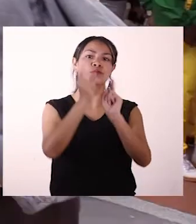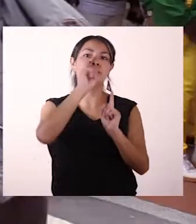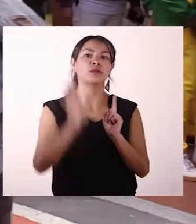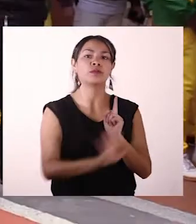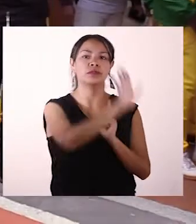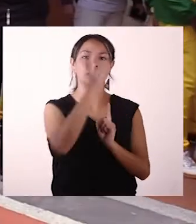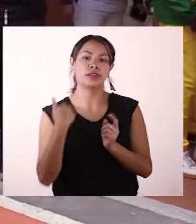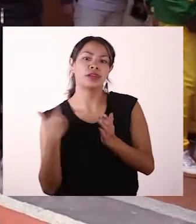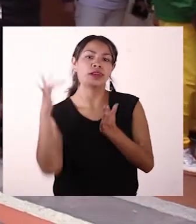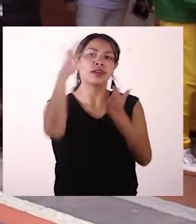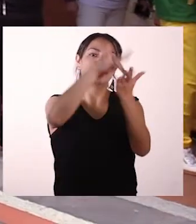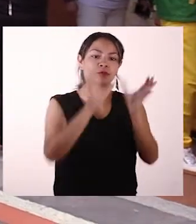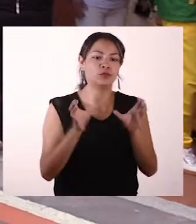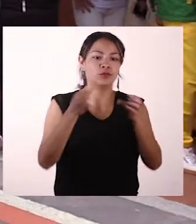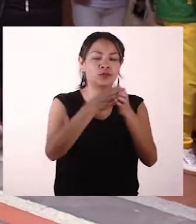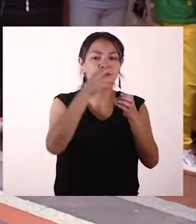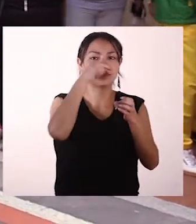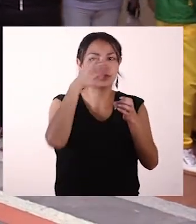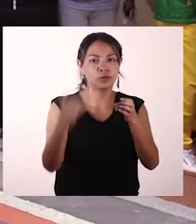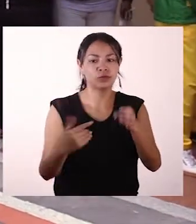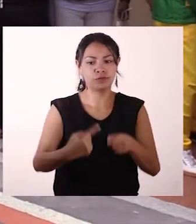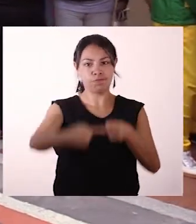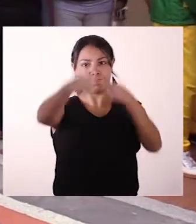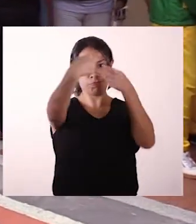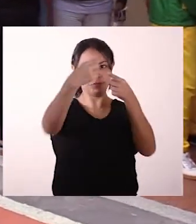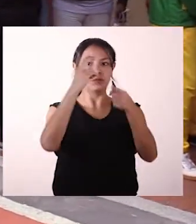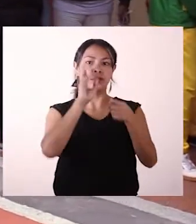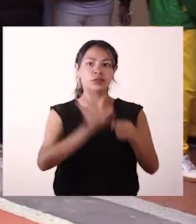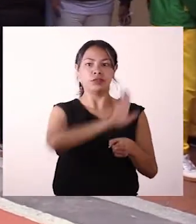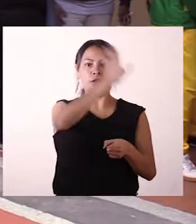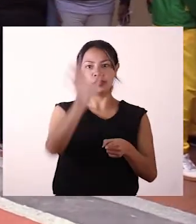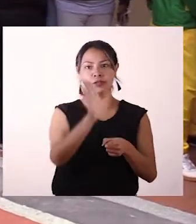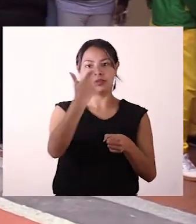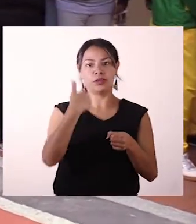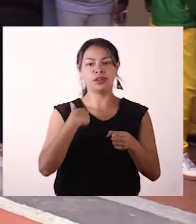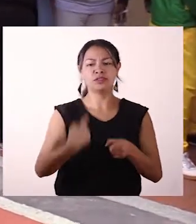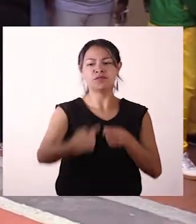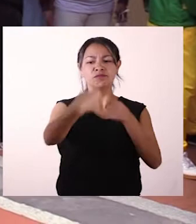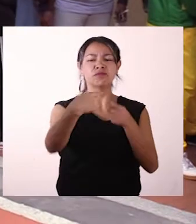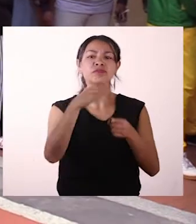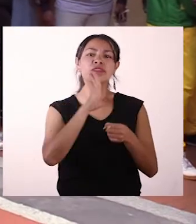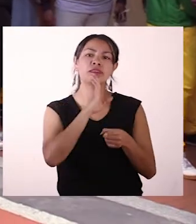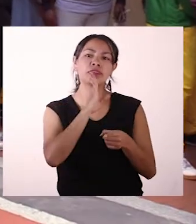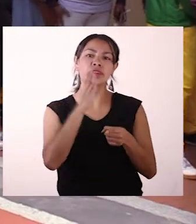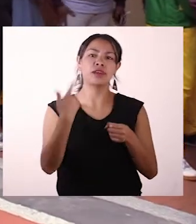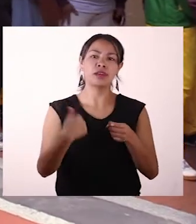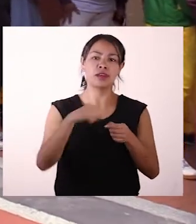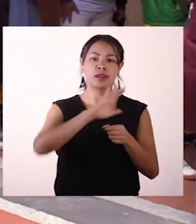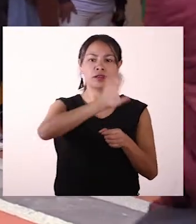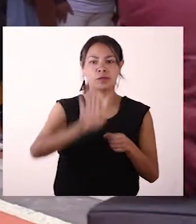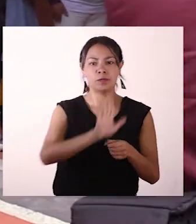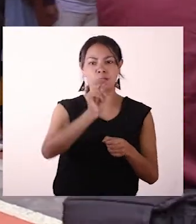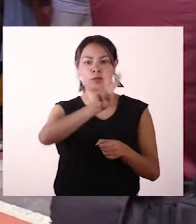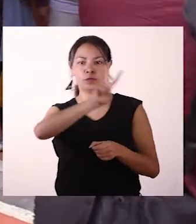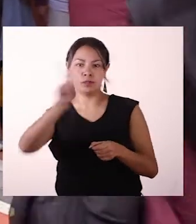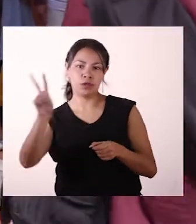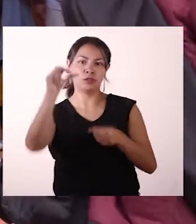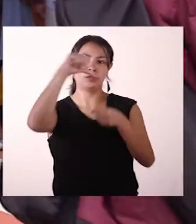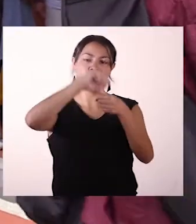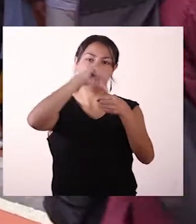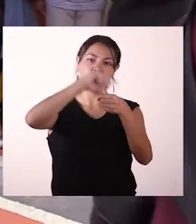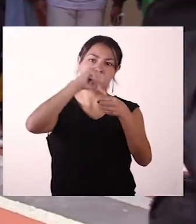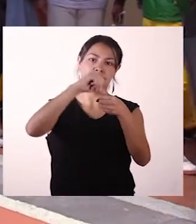nacional en esta categoría a una eliminatoria zonal nacional. Nuestros rivales van a ser el departamento del Valle,